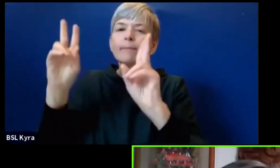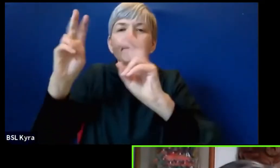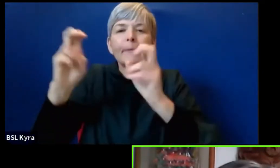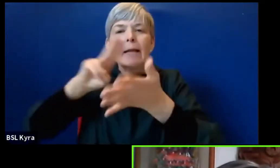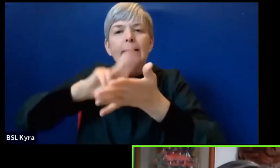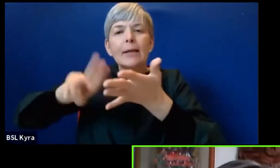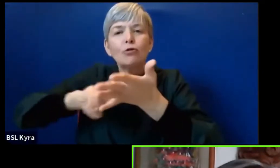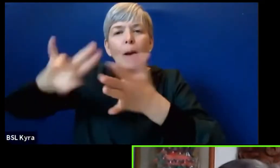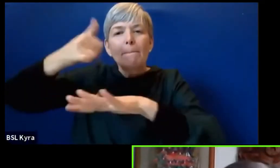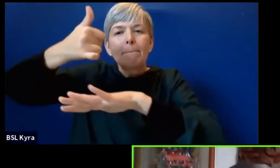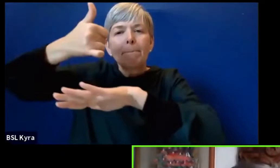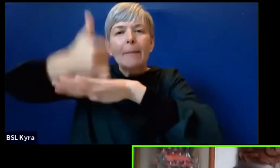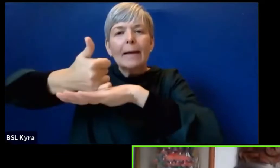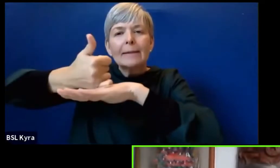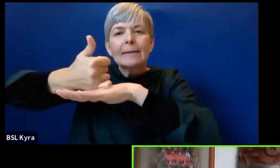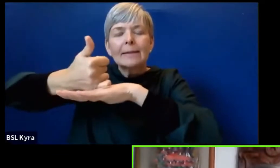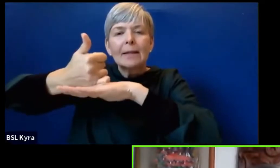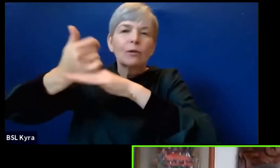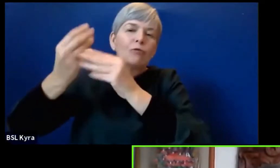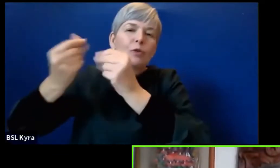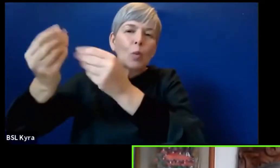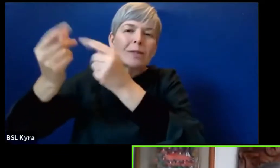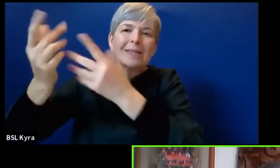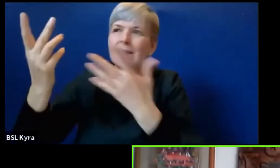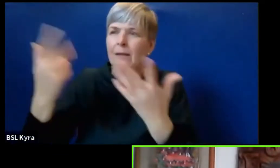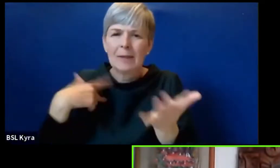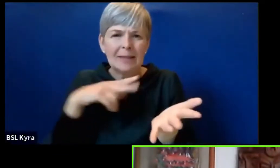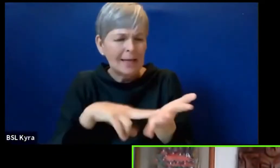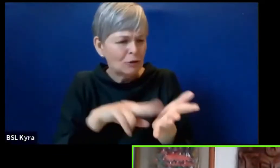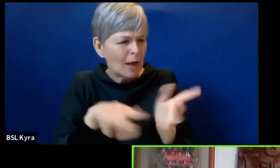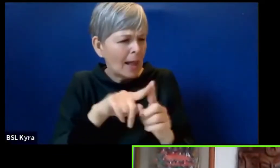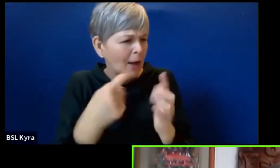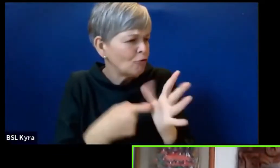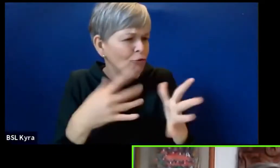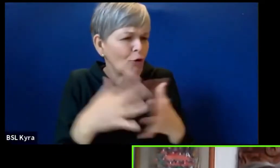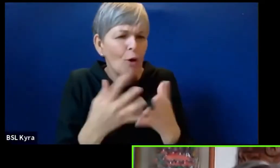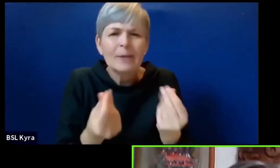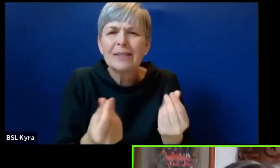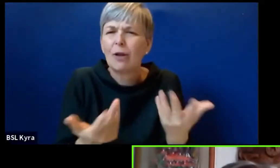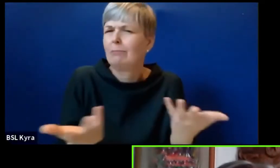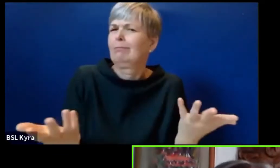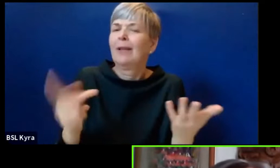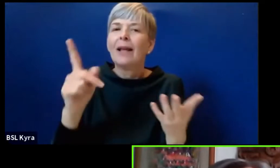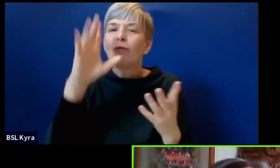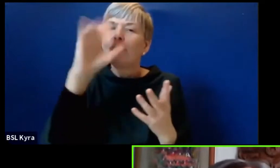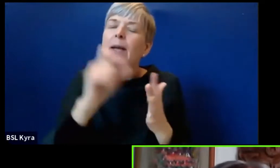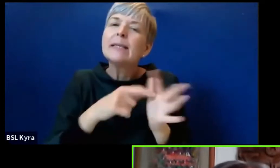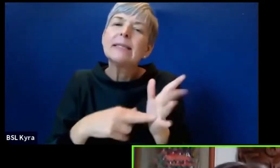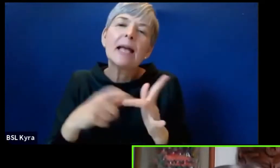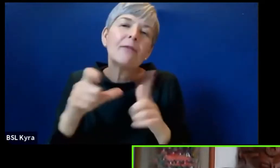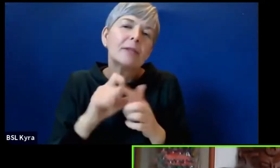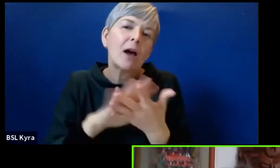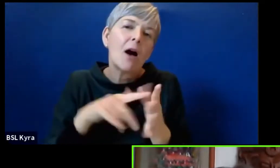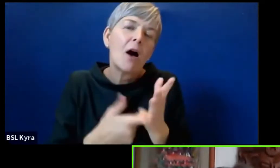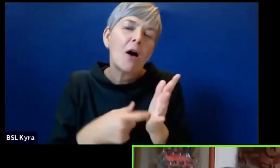Parafraseando a David Harvey, que nos decía y nos habla de la acumulación por desposesión, hoy día nos